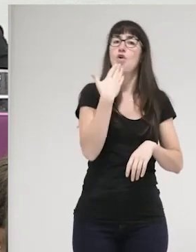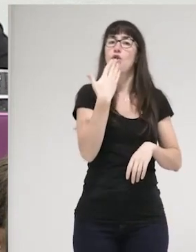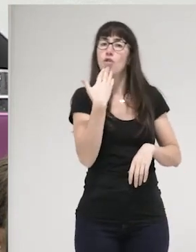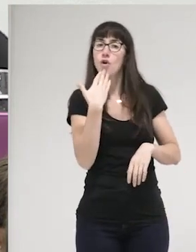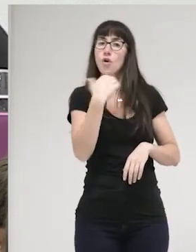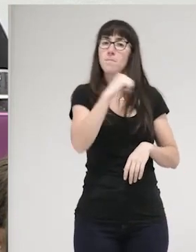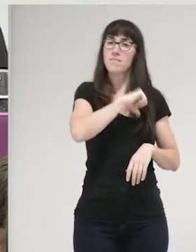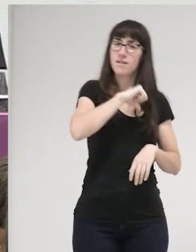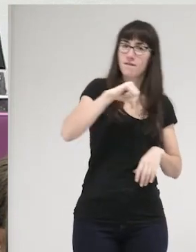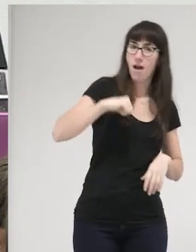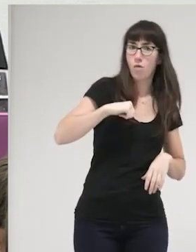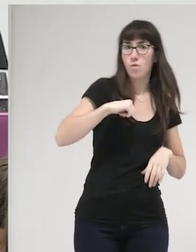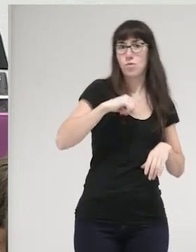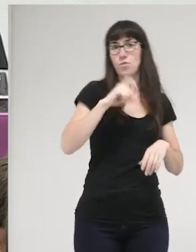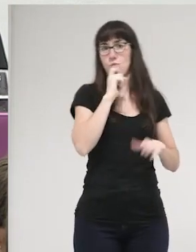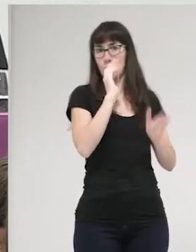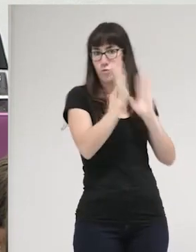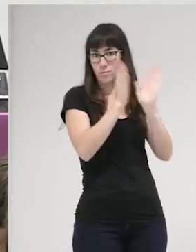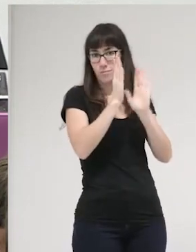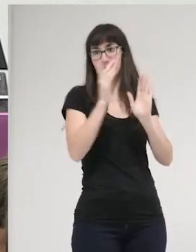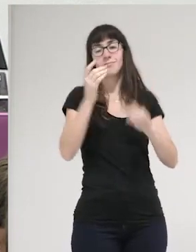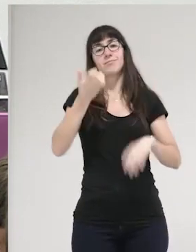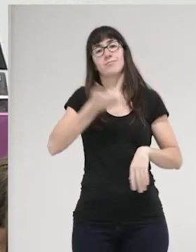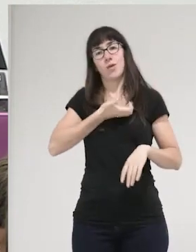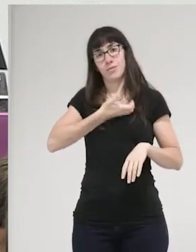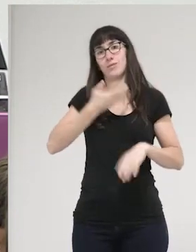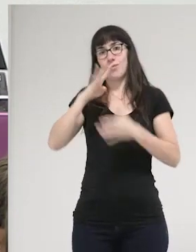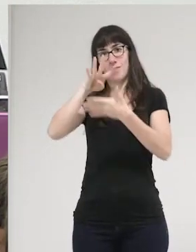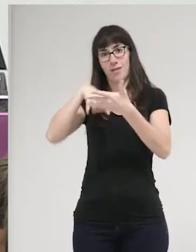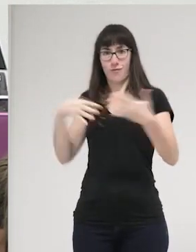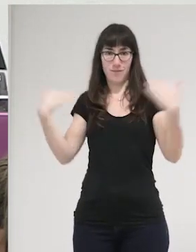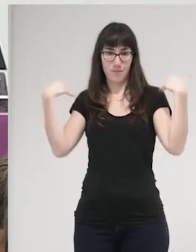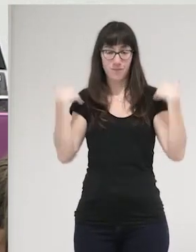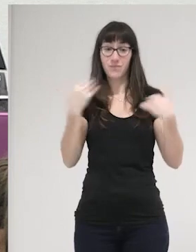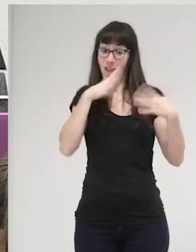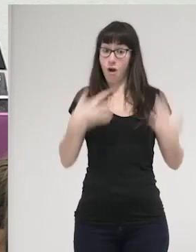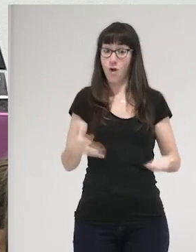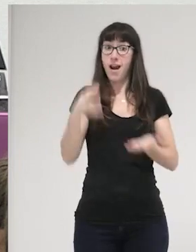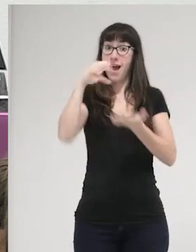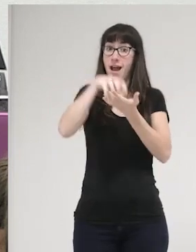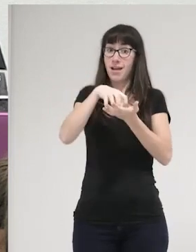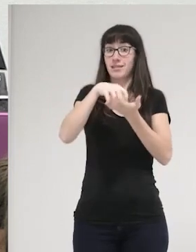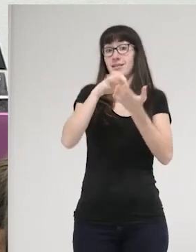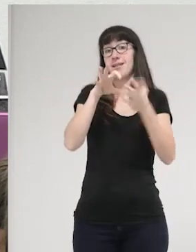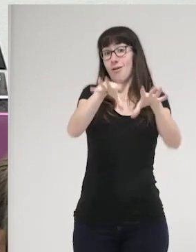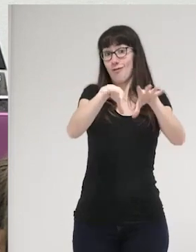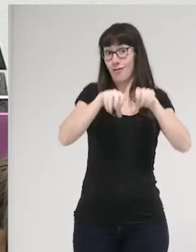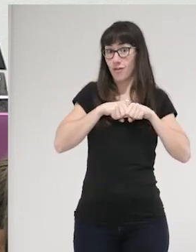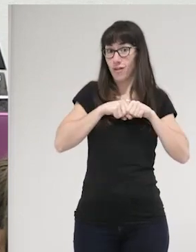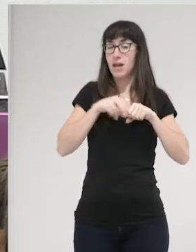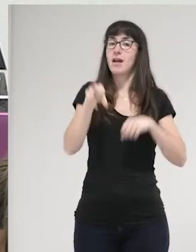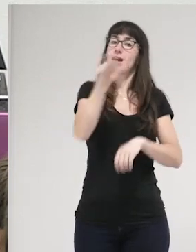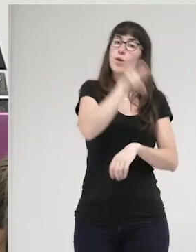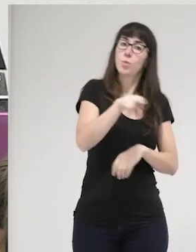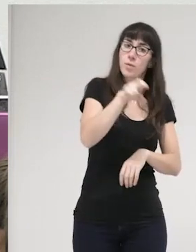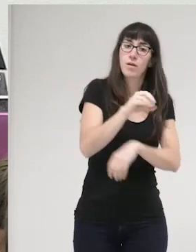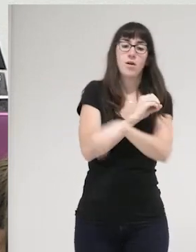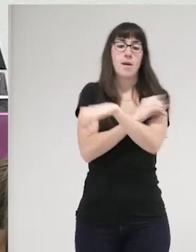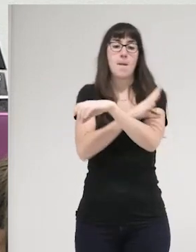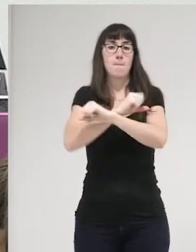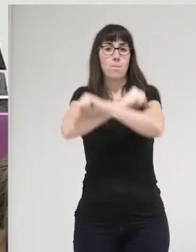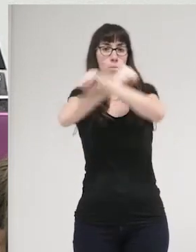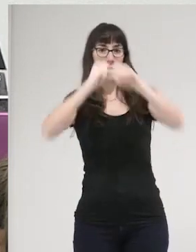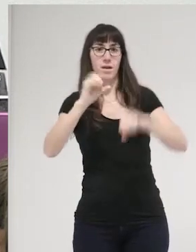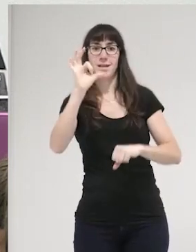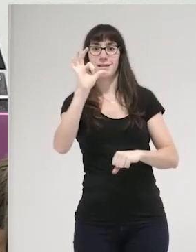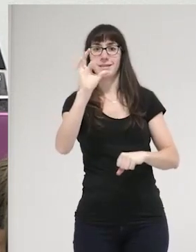Ayuntamiento de Barcelona y actualmente dirige la Casa de Acogida, Recuperación y Empoderamiento SIRGA de